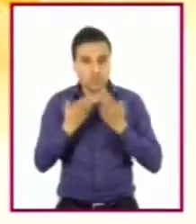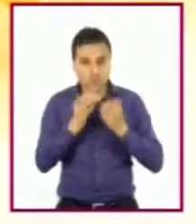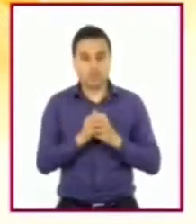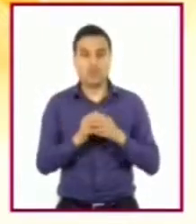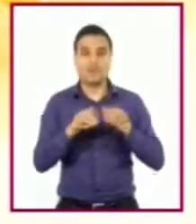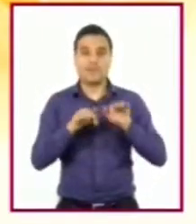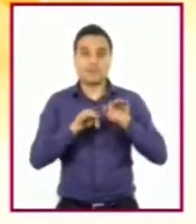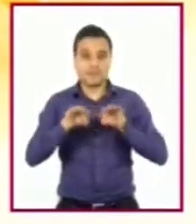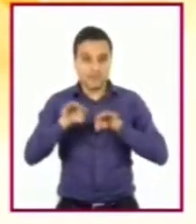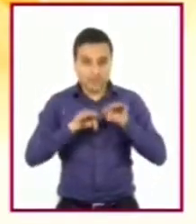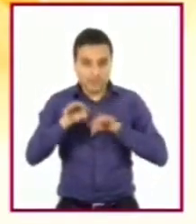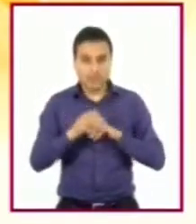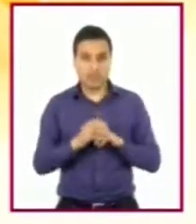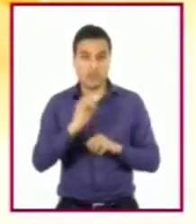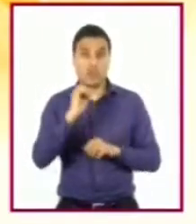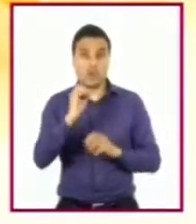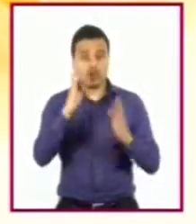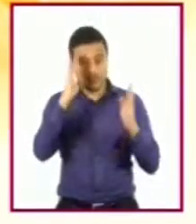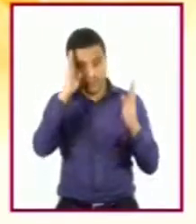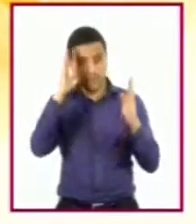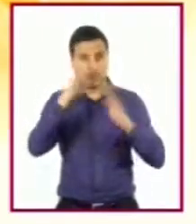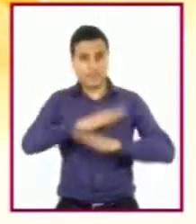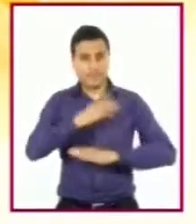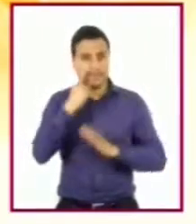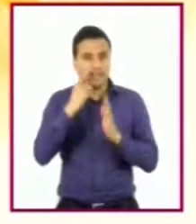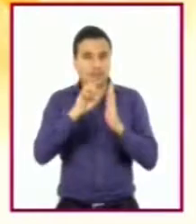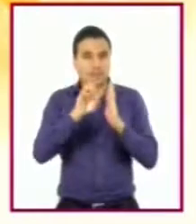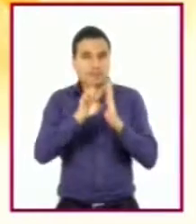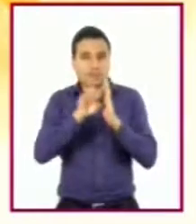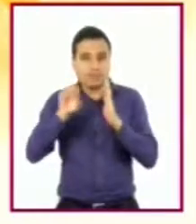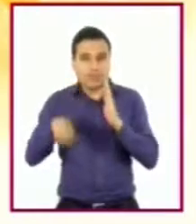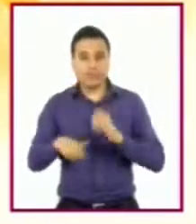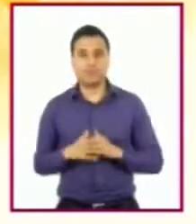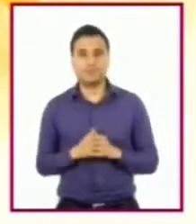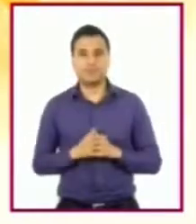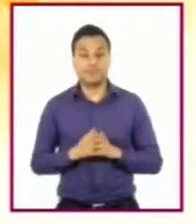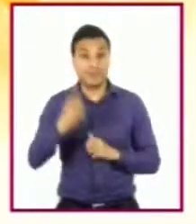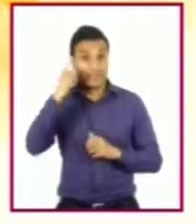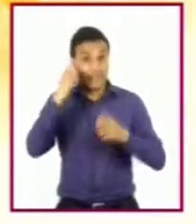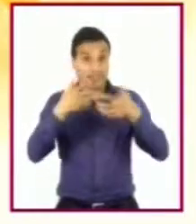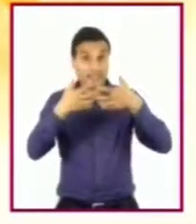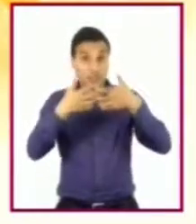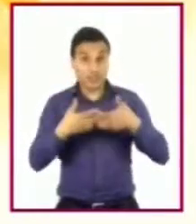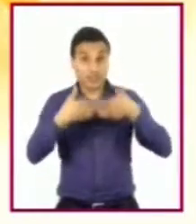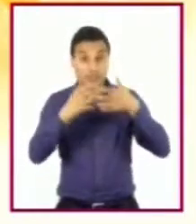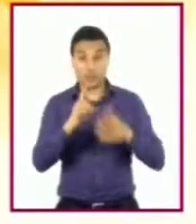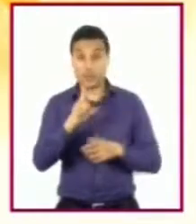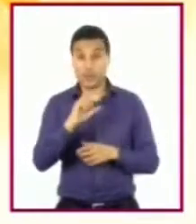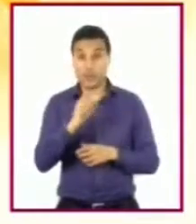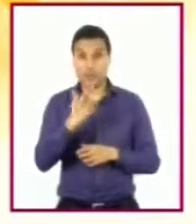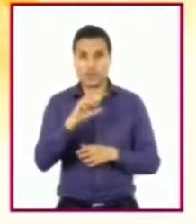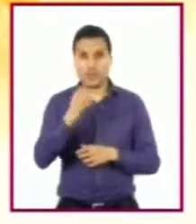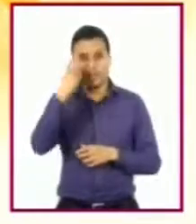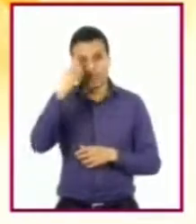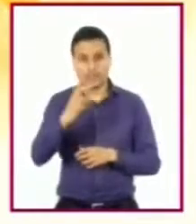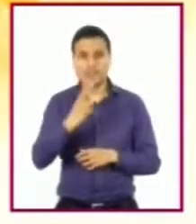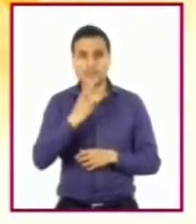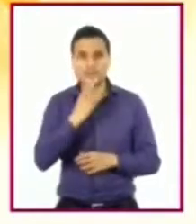trabajo o la recreación. Por ejemplo, el razonamiento lógico se emplea para resolver